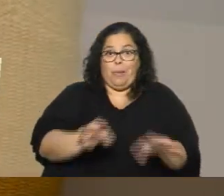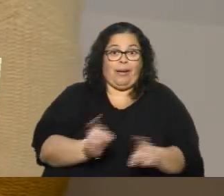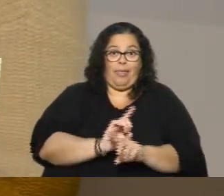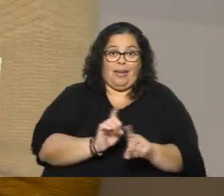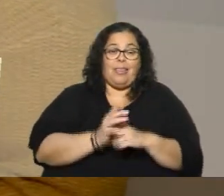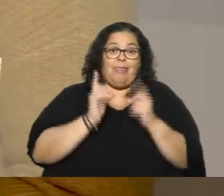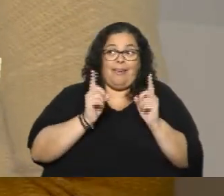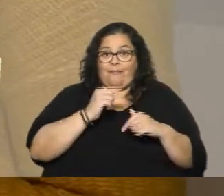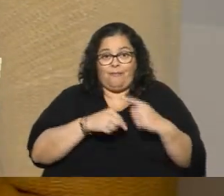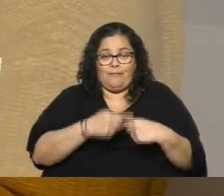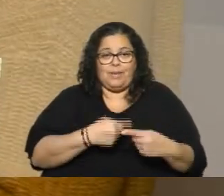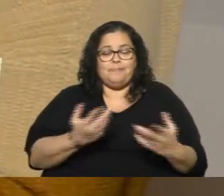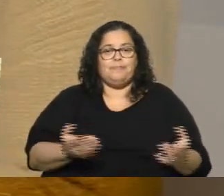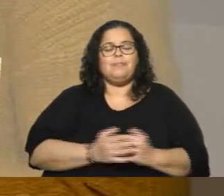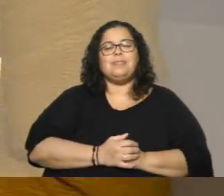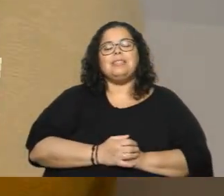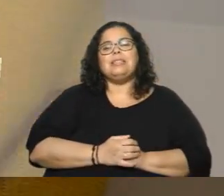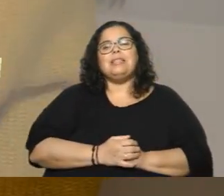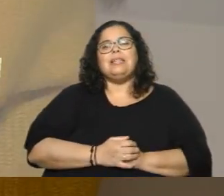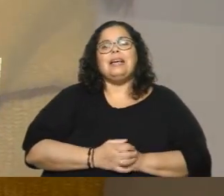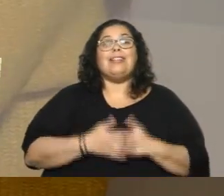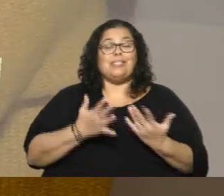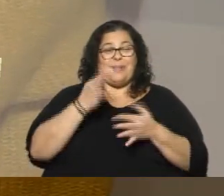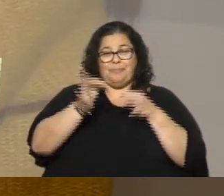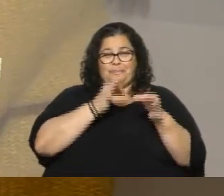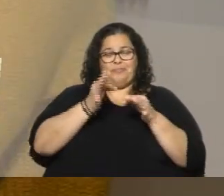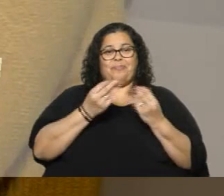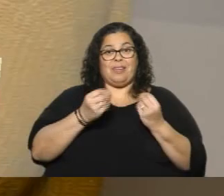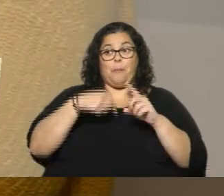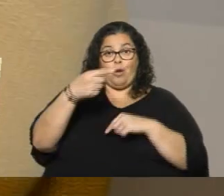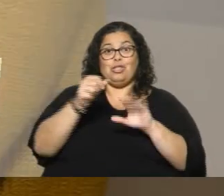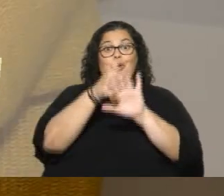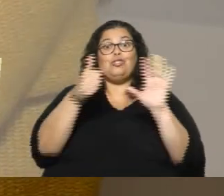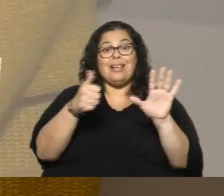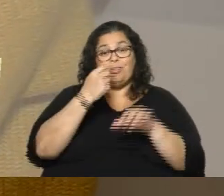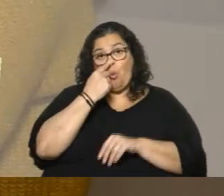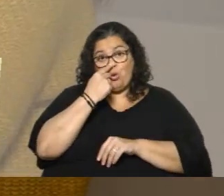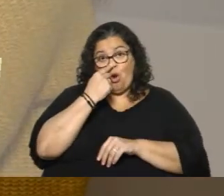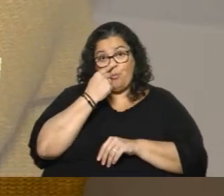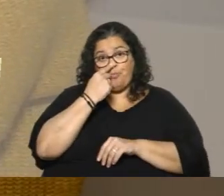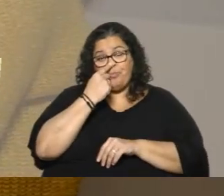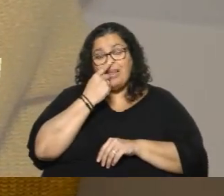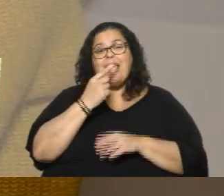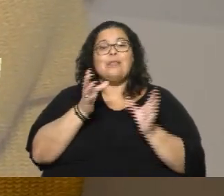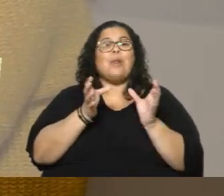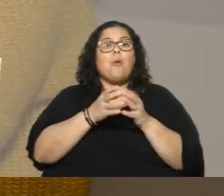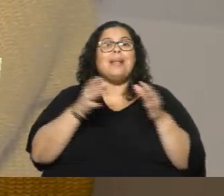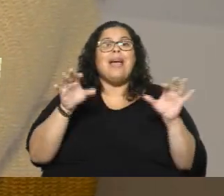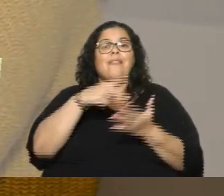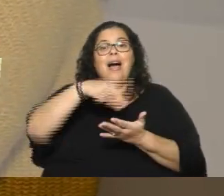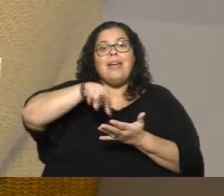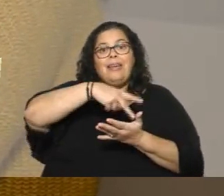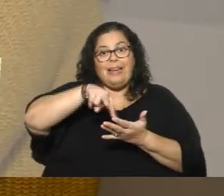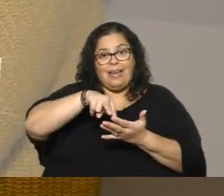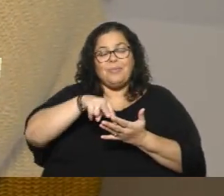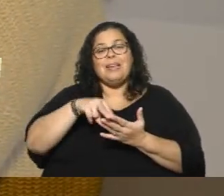repetimos los detalles de esta gala, ¿no? Ahí está, la gala es el 6 de junio, es la compañía Cisne Negro, el espectáculo se llama